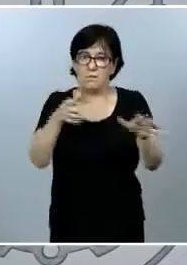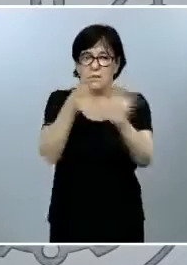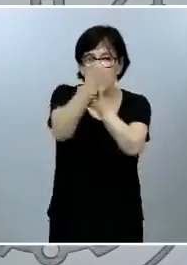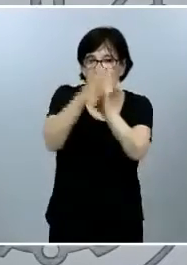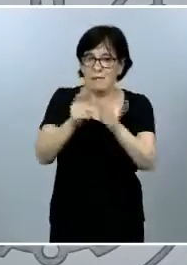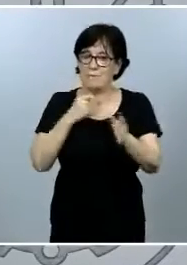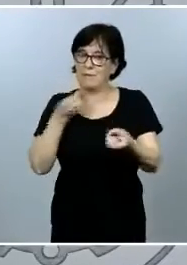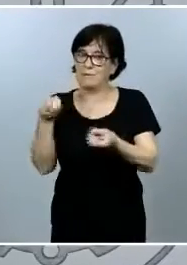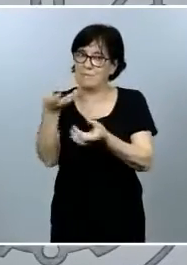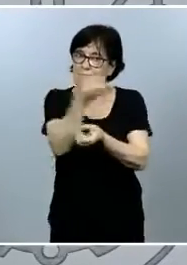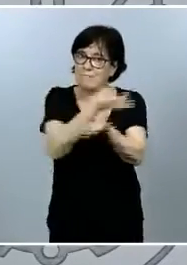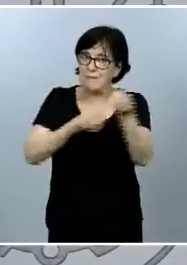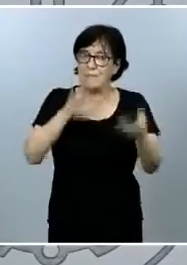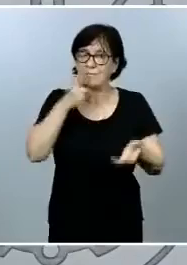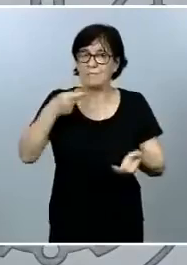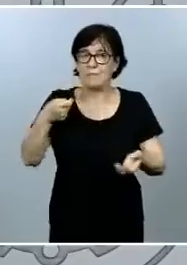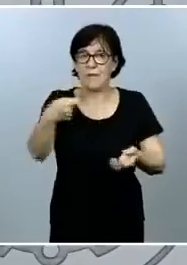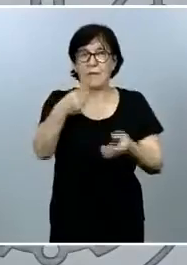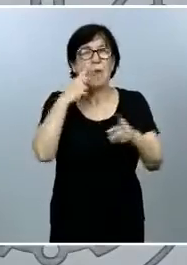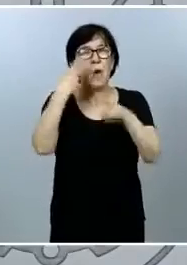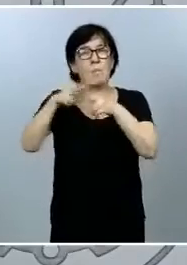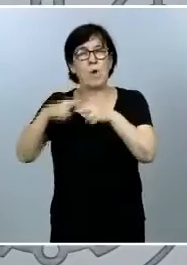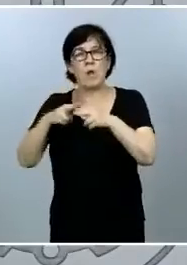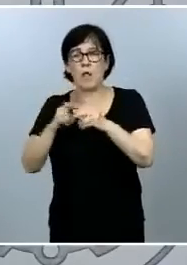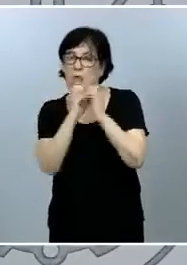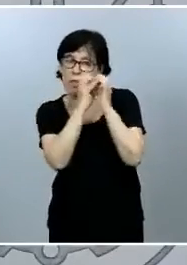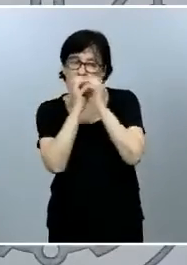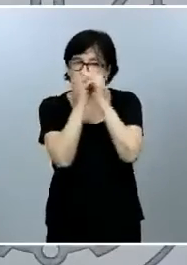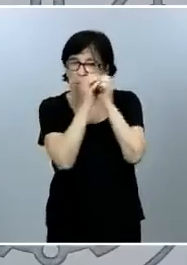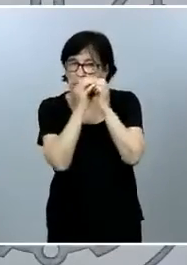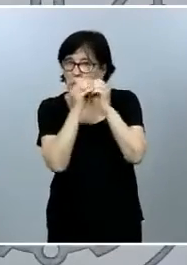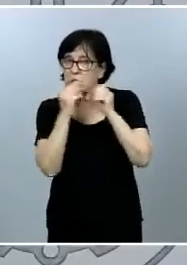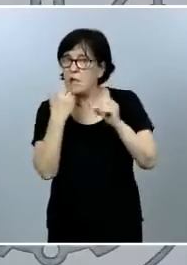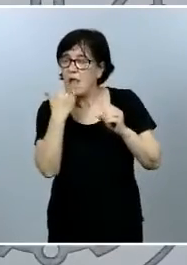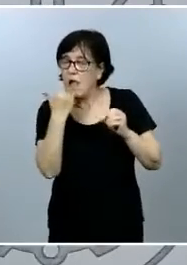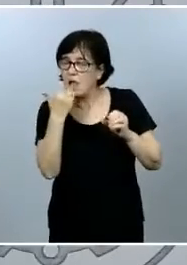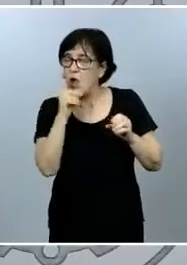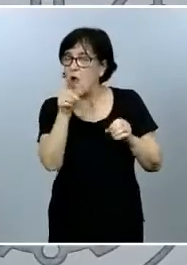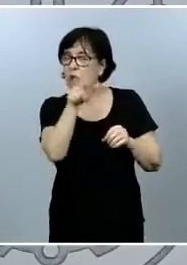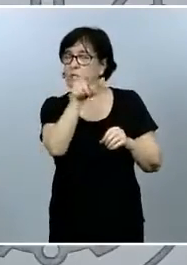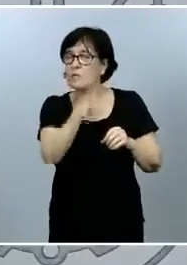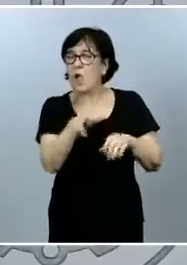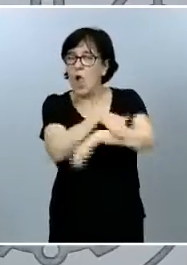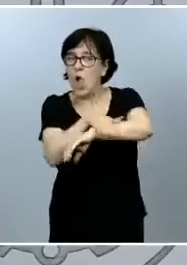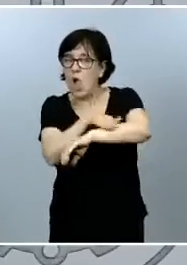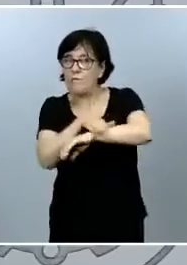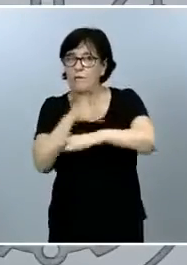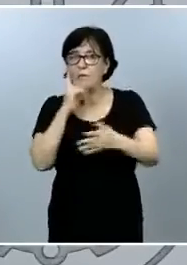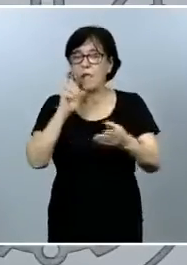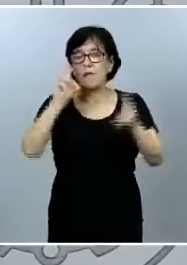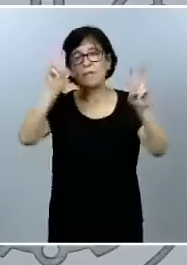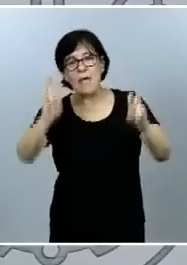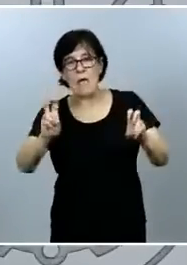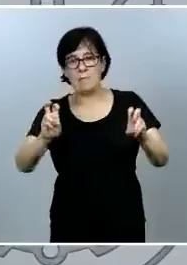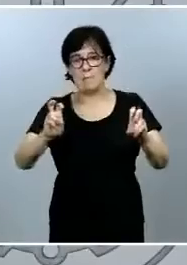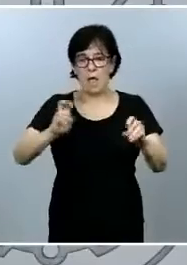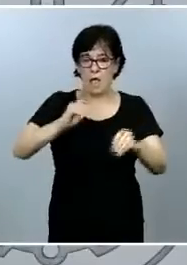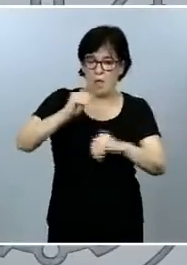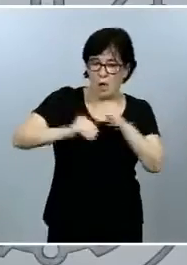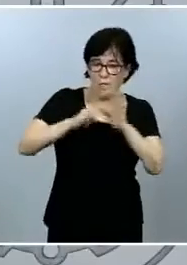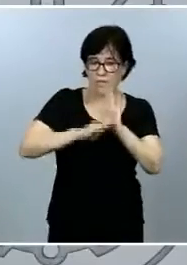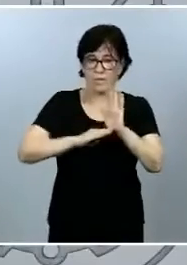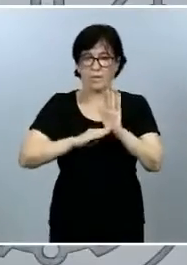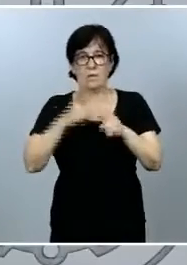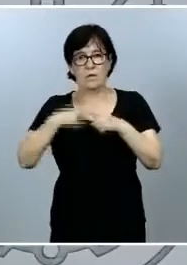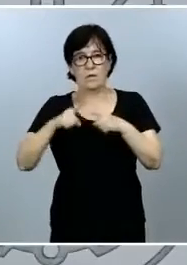siempre en esa política conspiranoide de que este Gobierno hace cuestiones o entablece determinadas